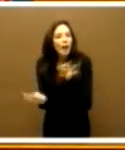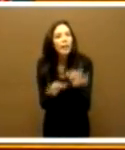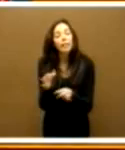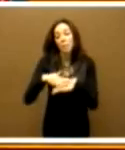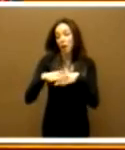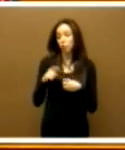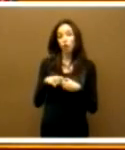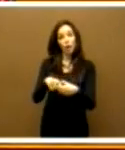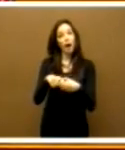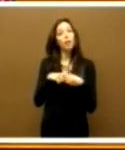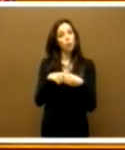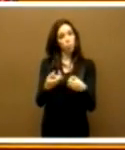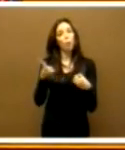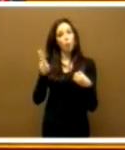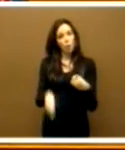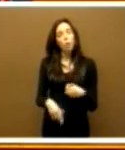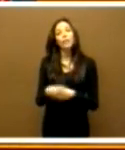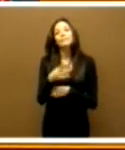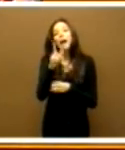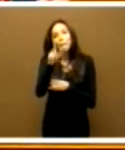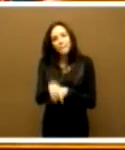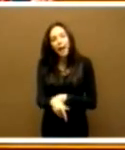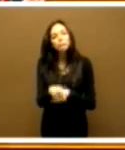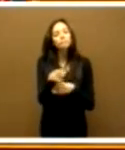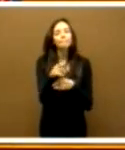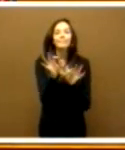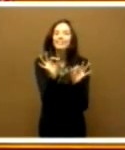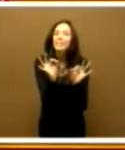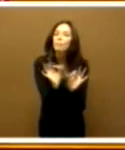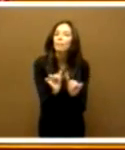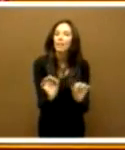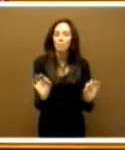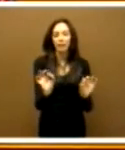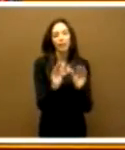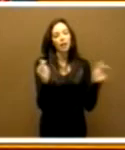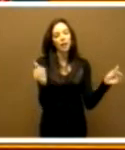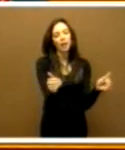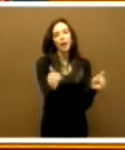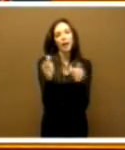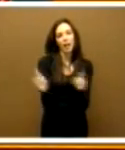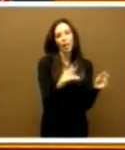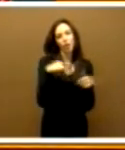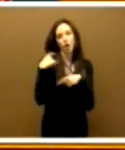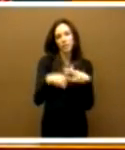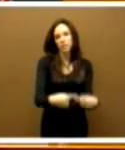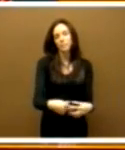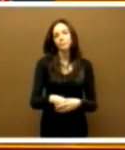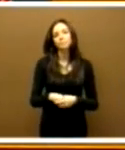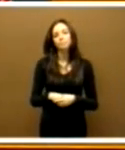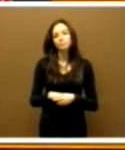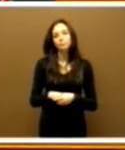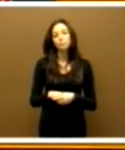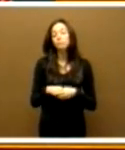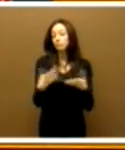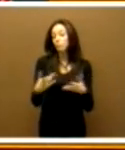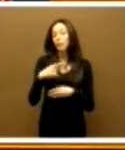solidarios, sobre todo entre las generaciones y entre también el género. Y hay que